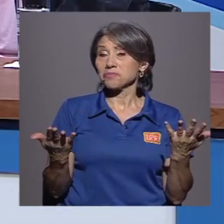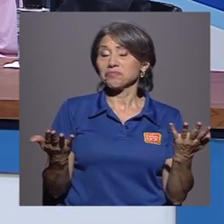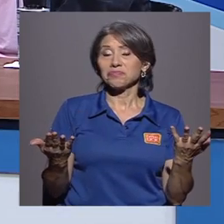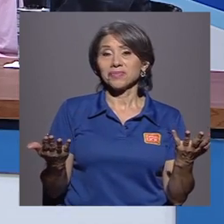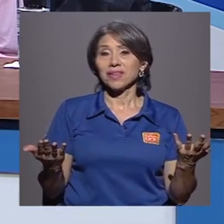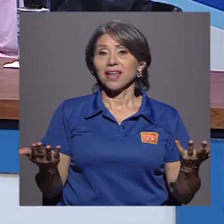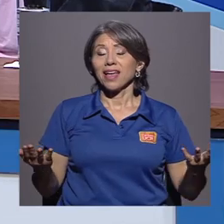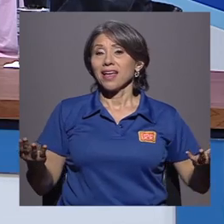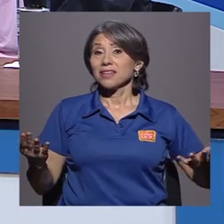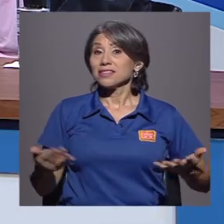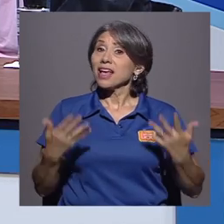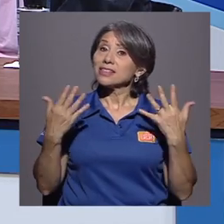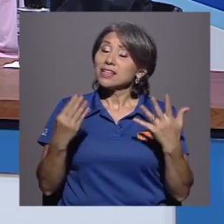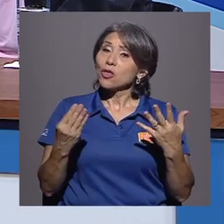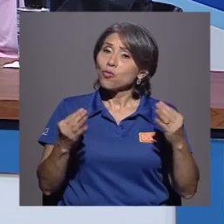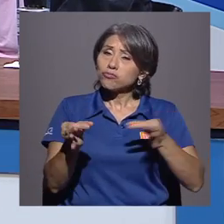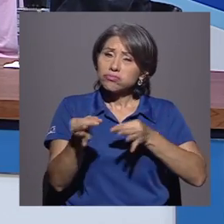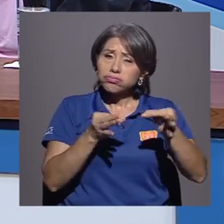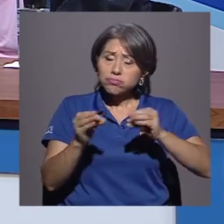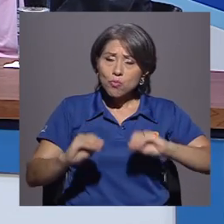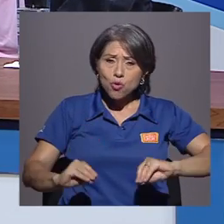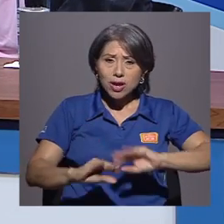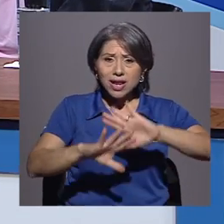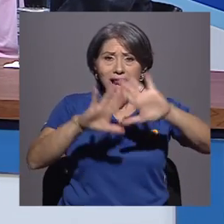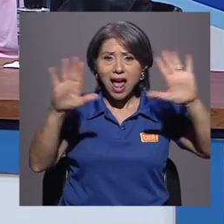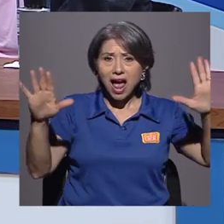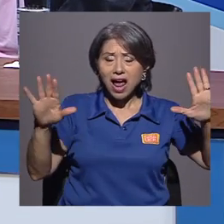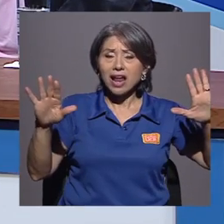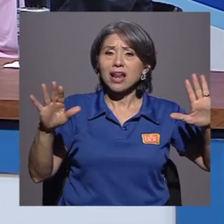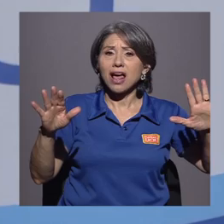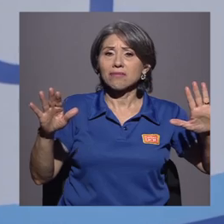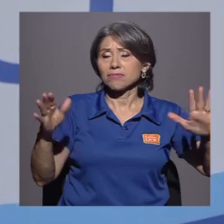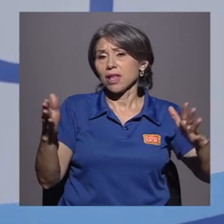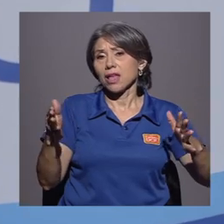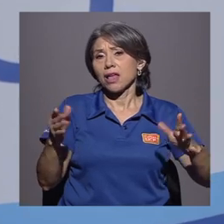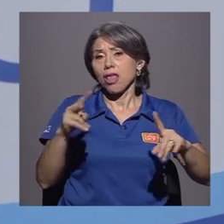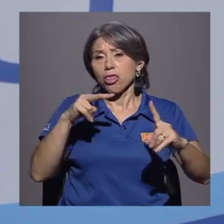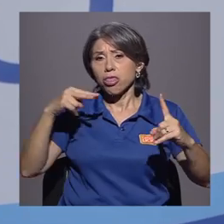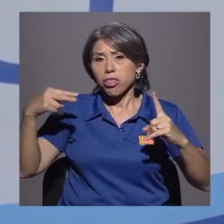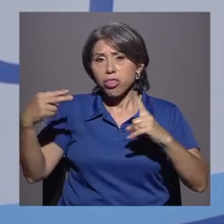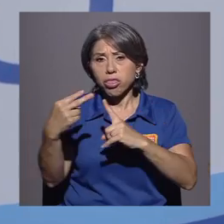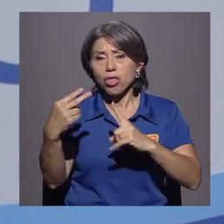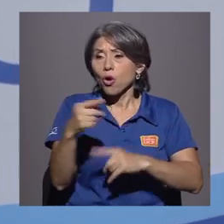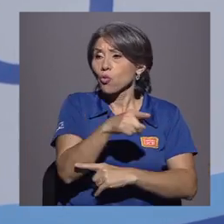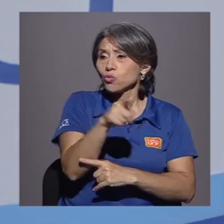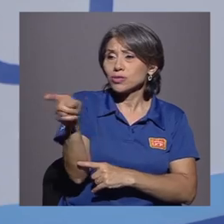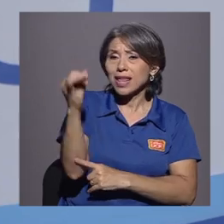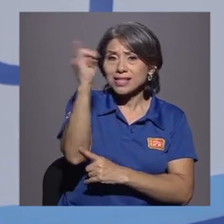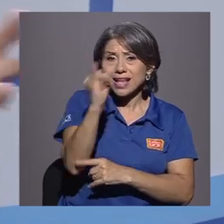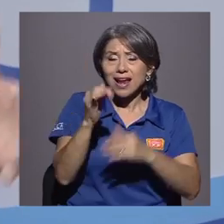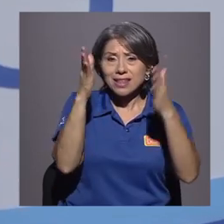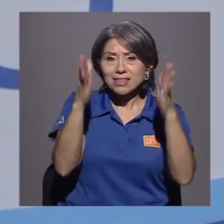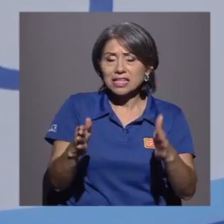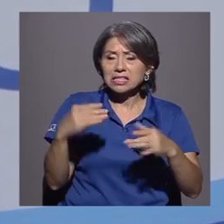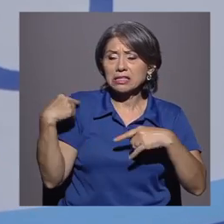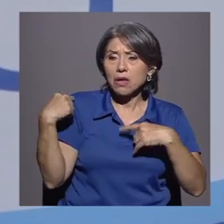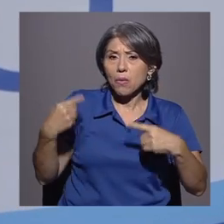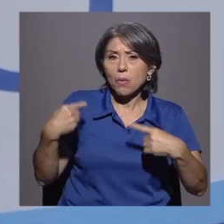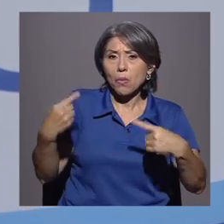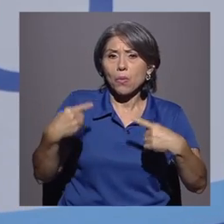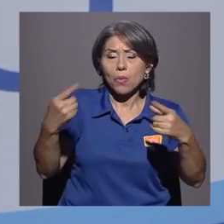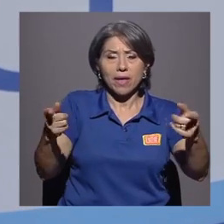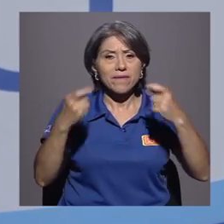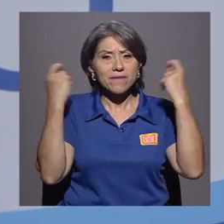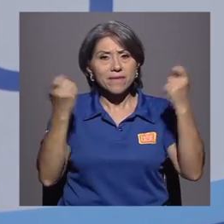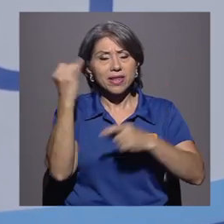pues me parece que ha sido muy clara la visión con la cual ustedes, los artistas, han venido generando esta feria de las